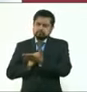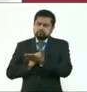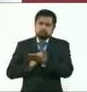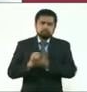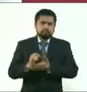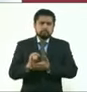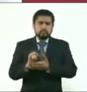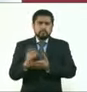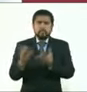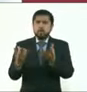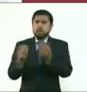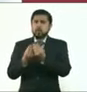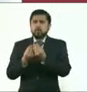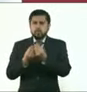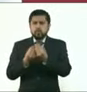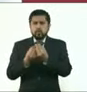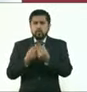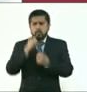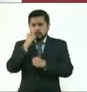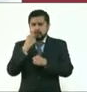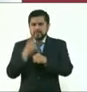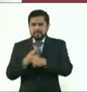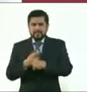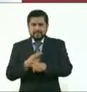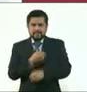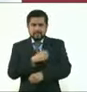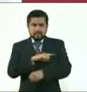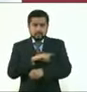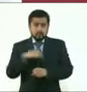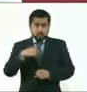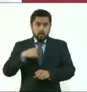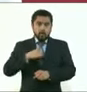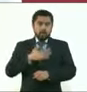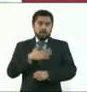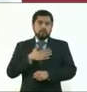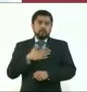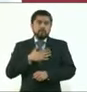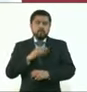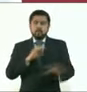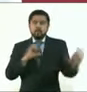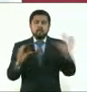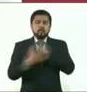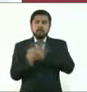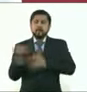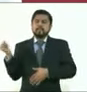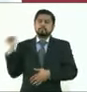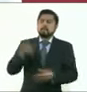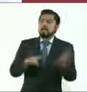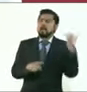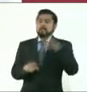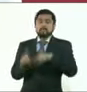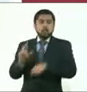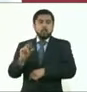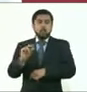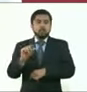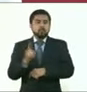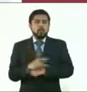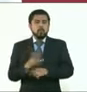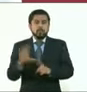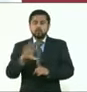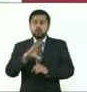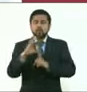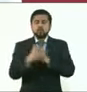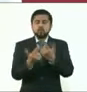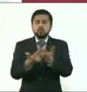coordinación con la Secretaría de Salud. No es la jefa de gobierno que instruye a ella clases, es un comité científico y un comité de